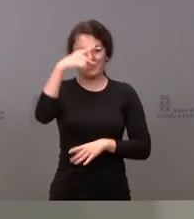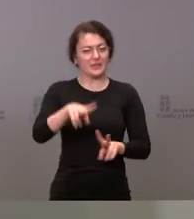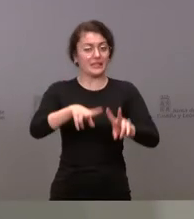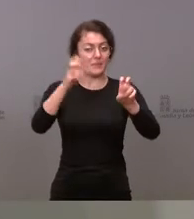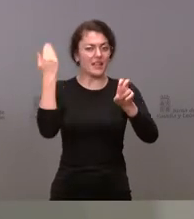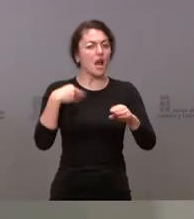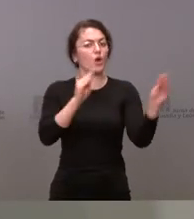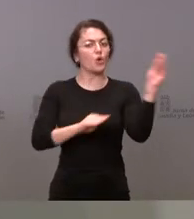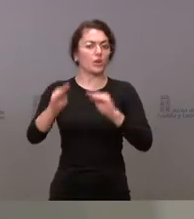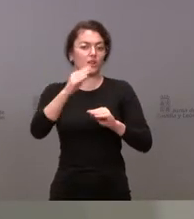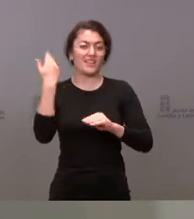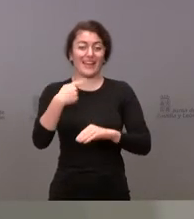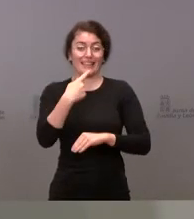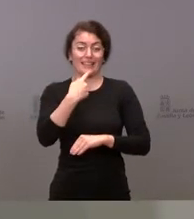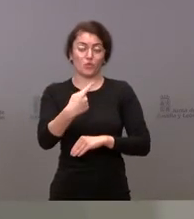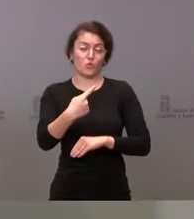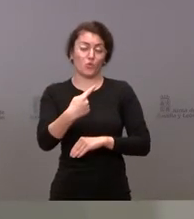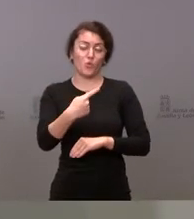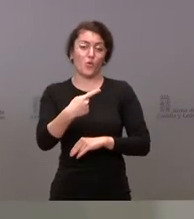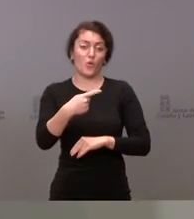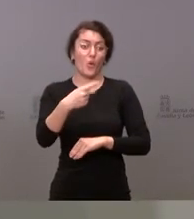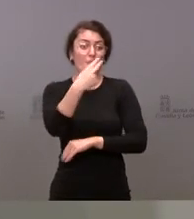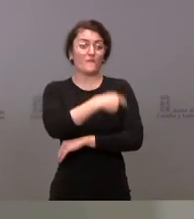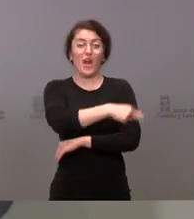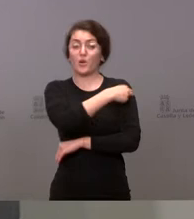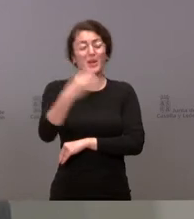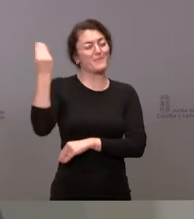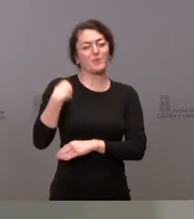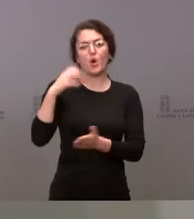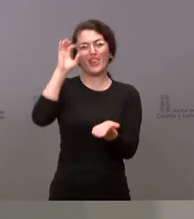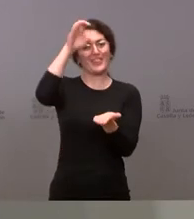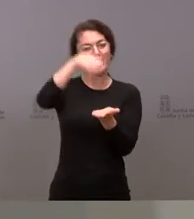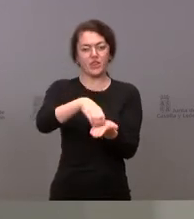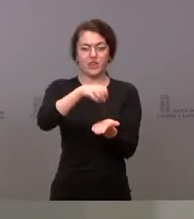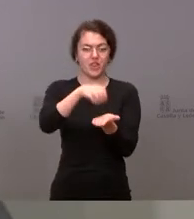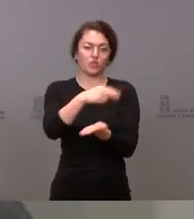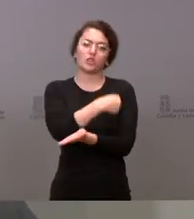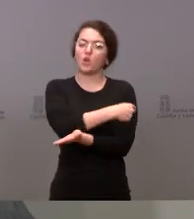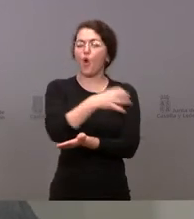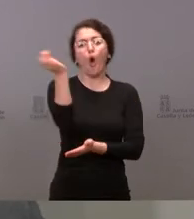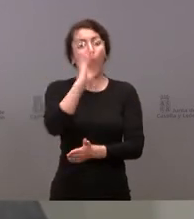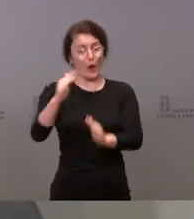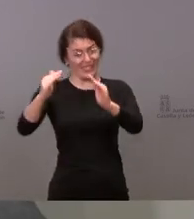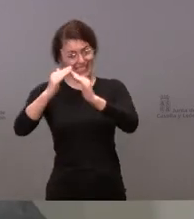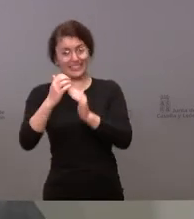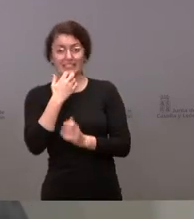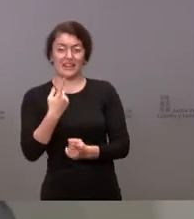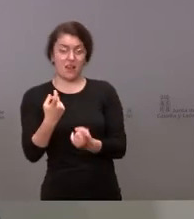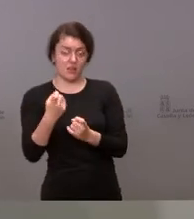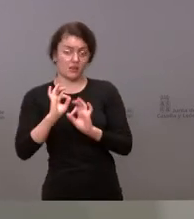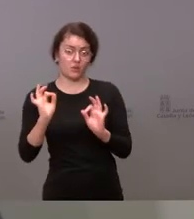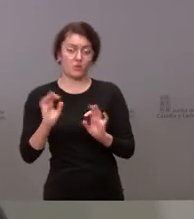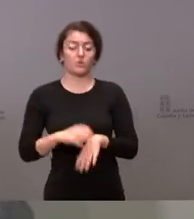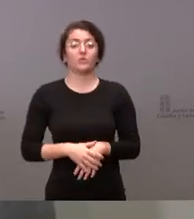se ha dicho que se va a vacunar a la gente en sus centros, incluso en sus domicilios, si fuera necesario. Lo que le explicaba entonces,